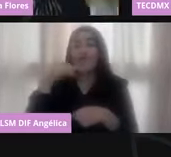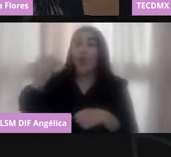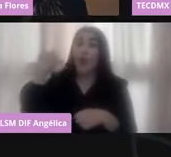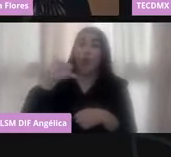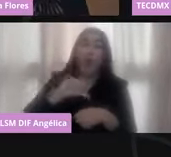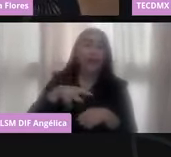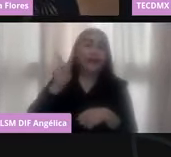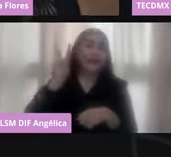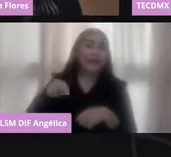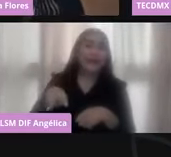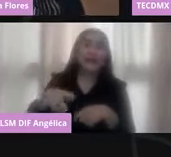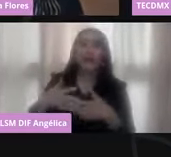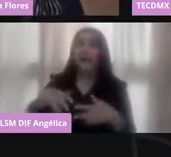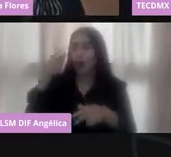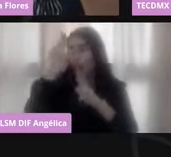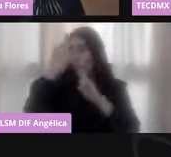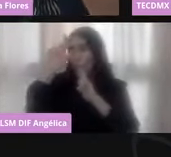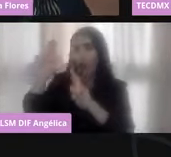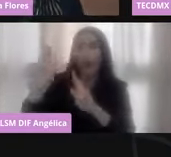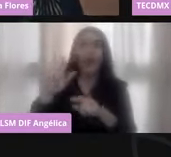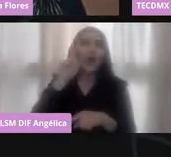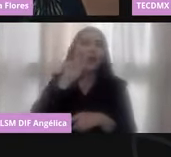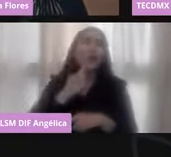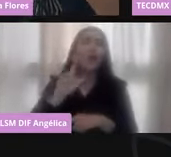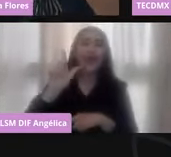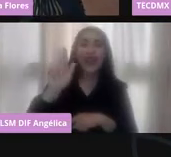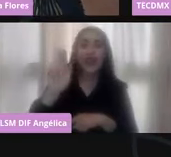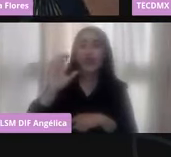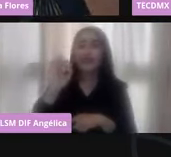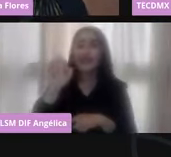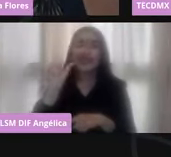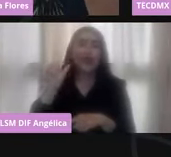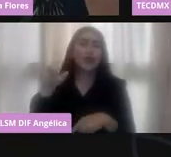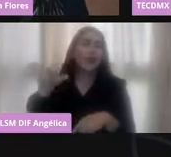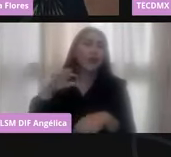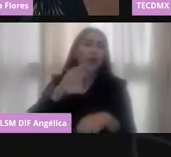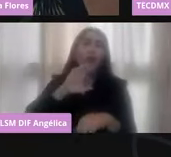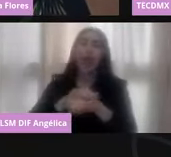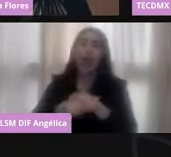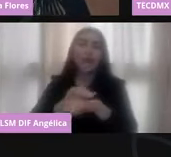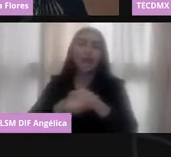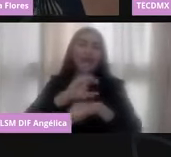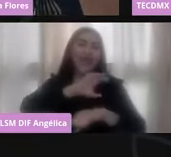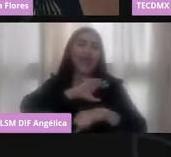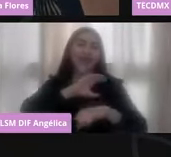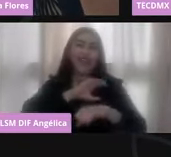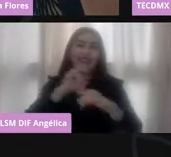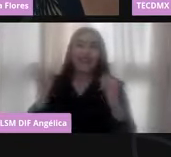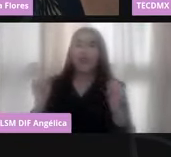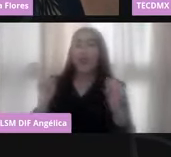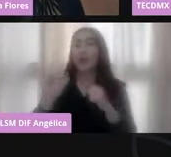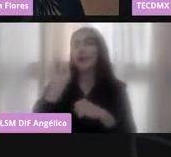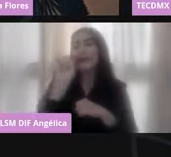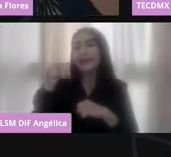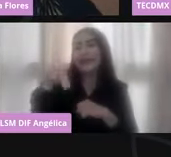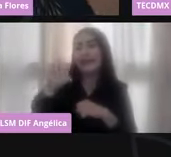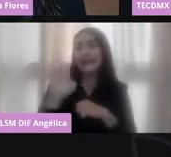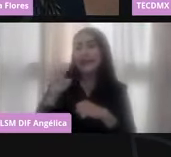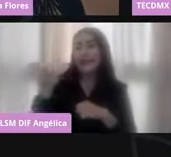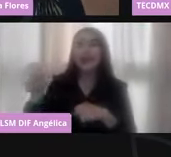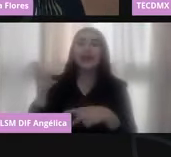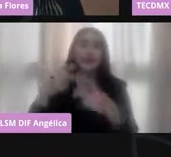largos con Lucía, nuestra querida amiga del Instituto Nacional Electoral. Gracias,